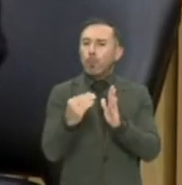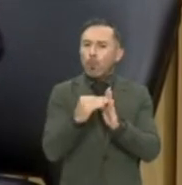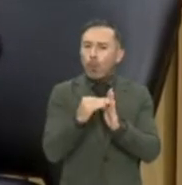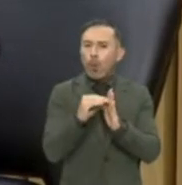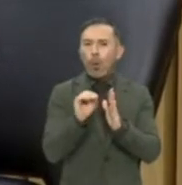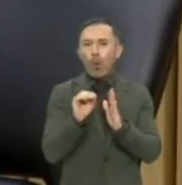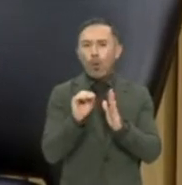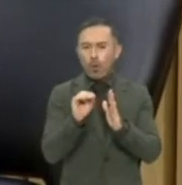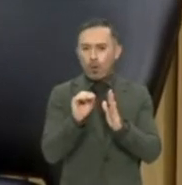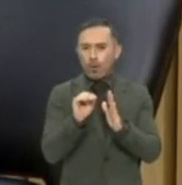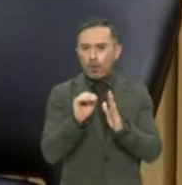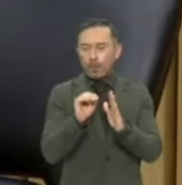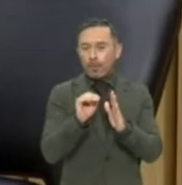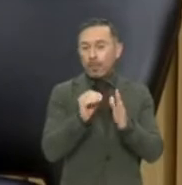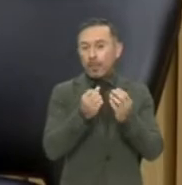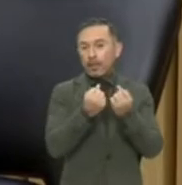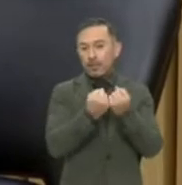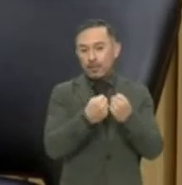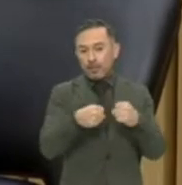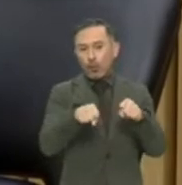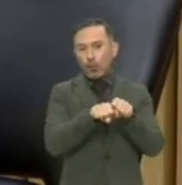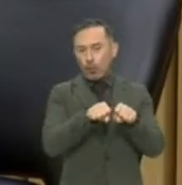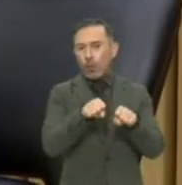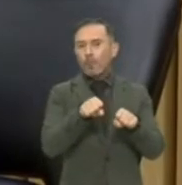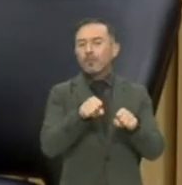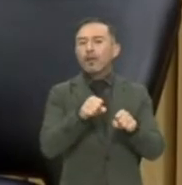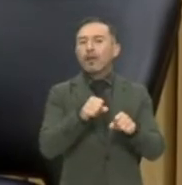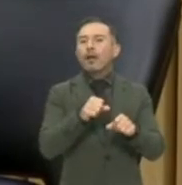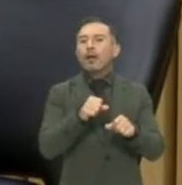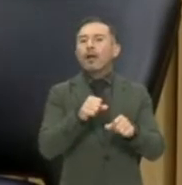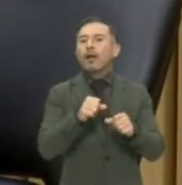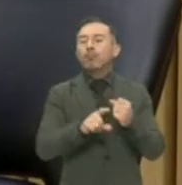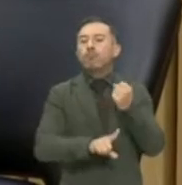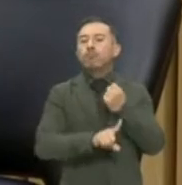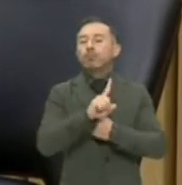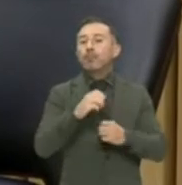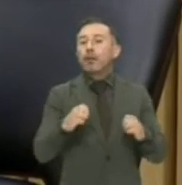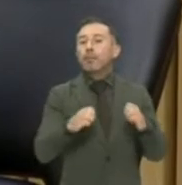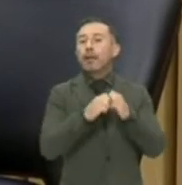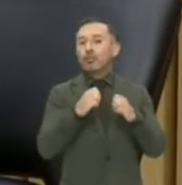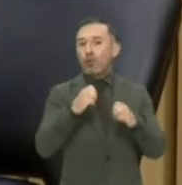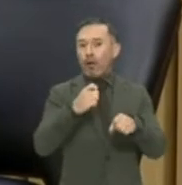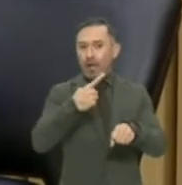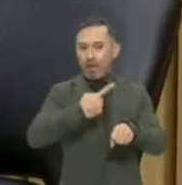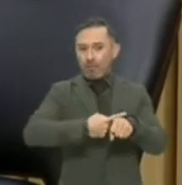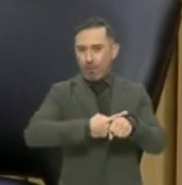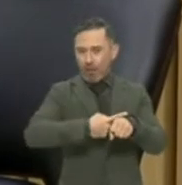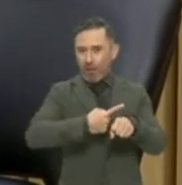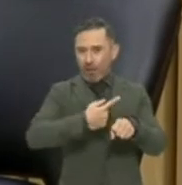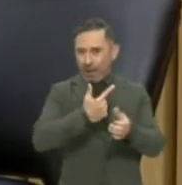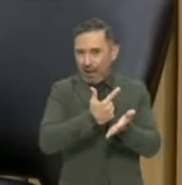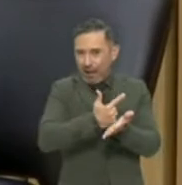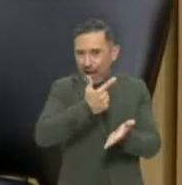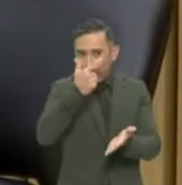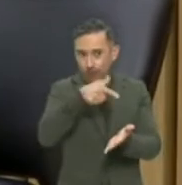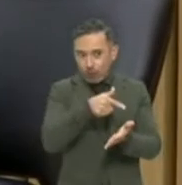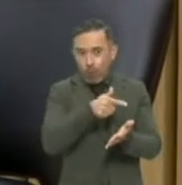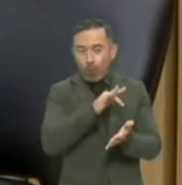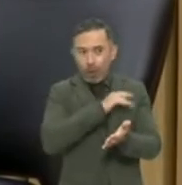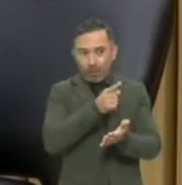el seguro de gastos médicos mayores. Entonces, ahí hay